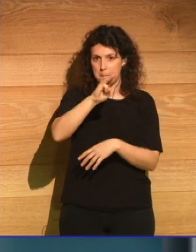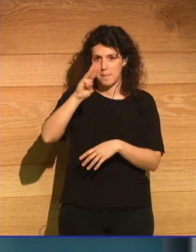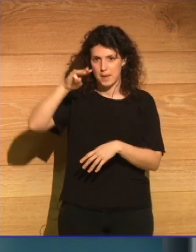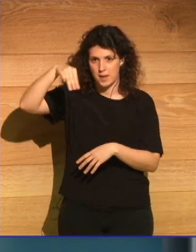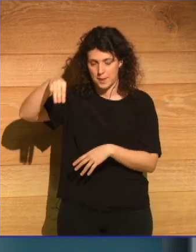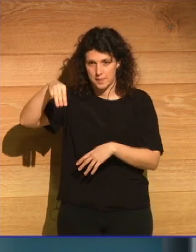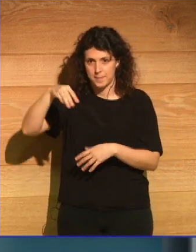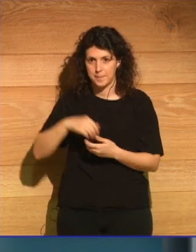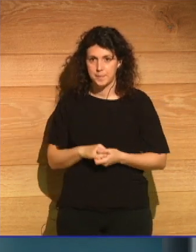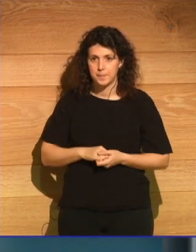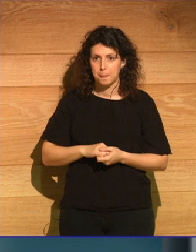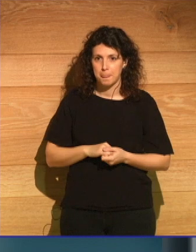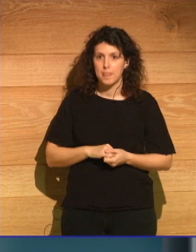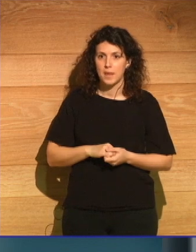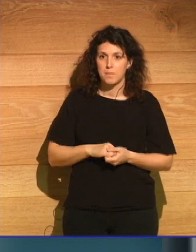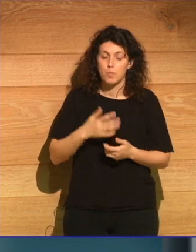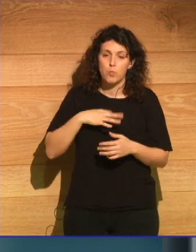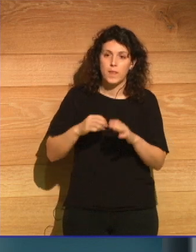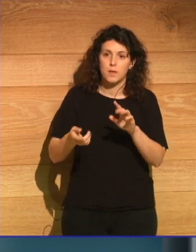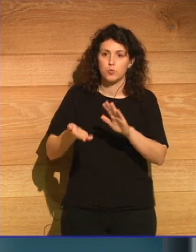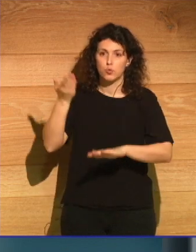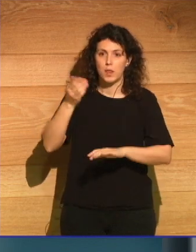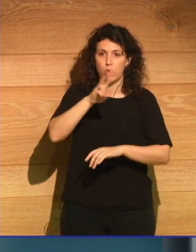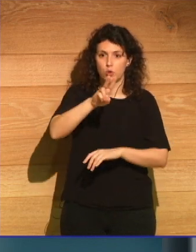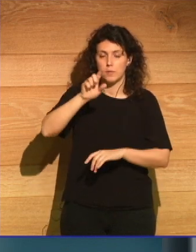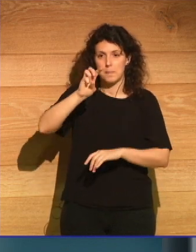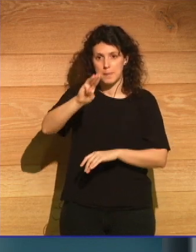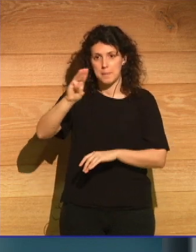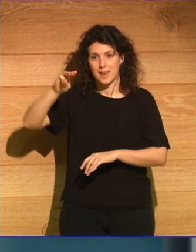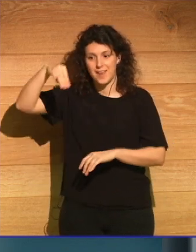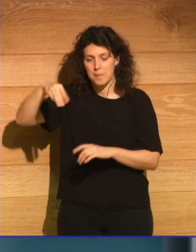Y aunque fluctúa, sube alrededor de 2 ppm cada año.